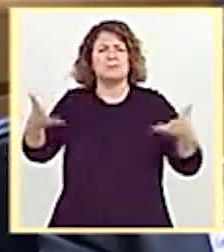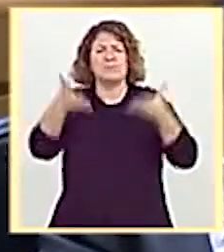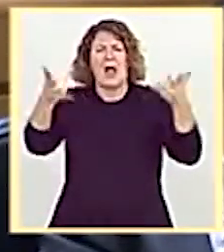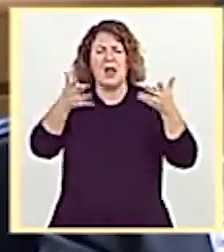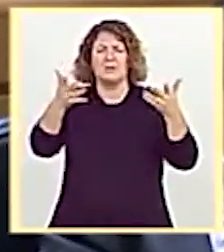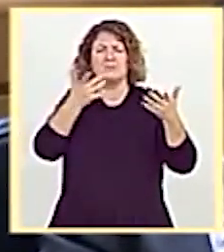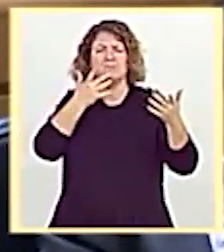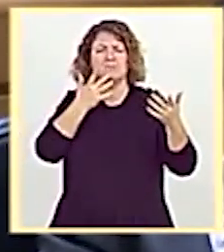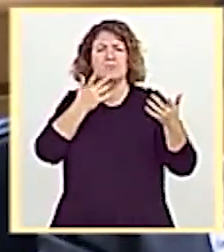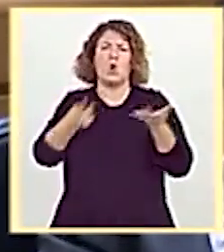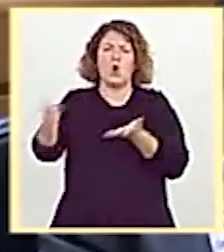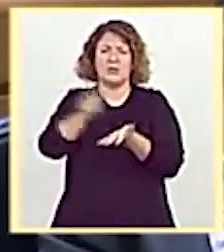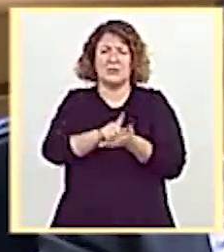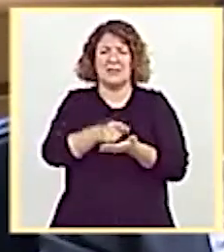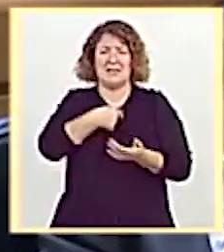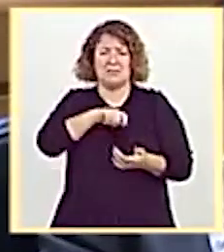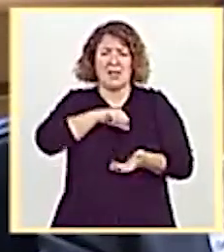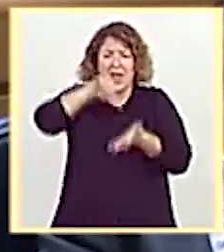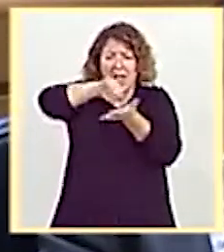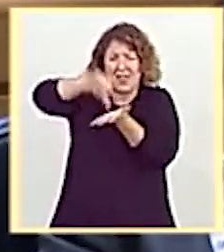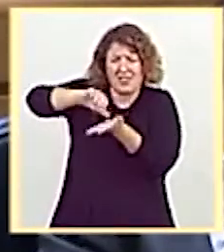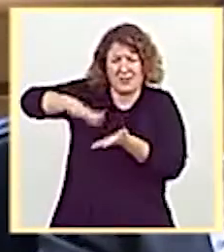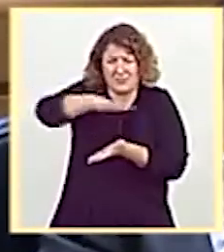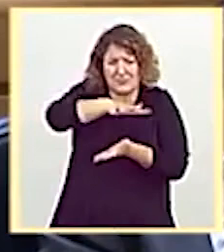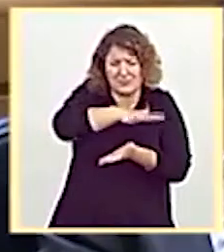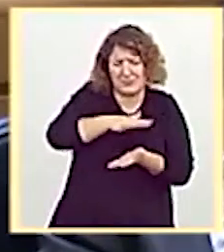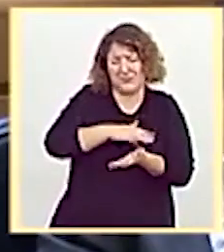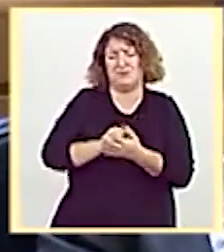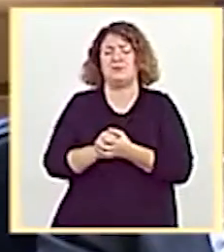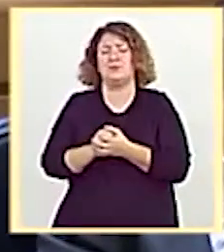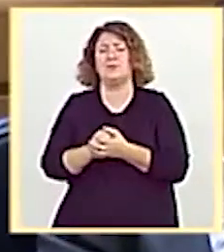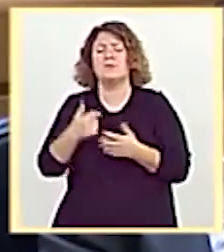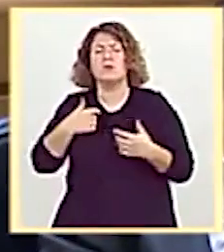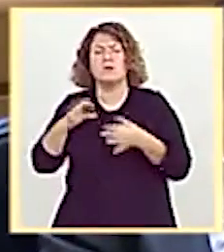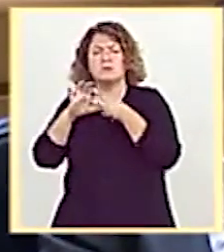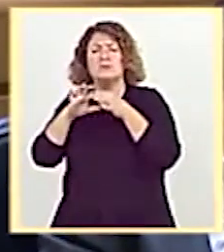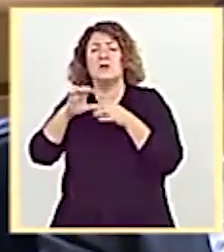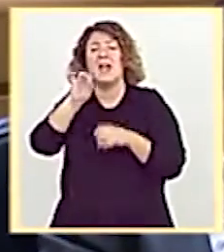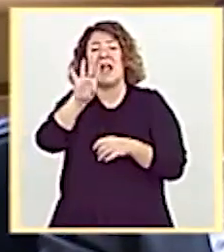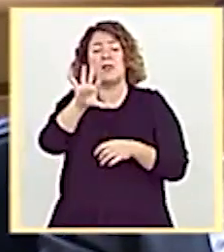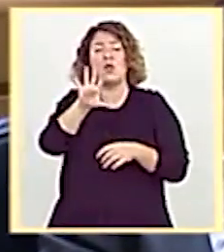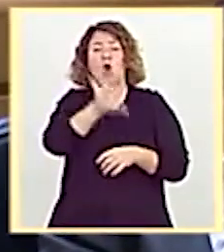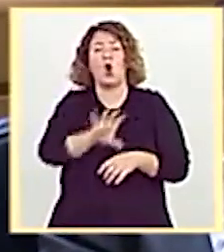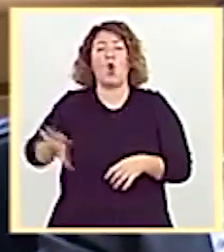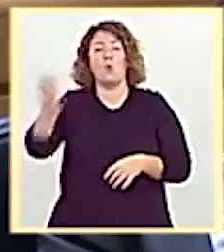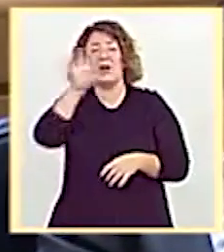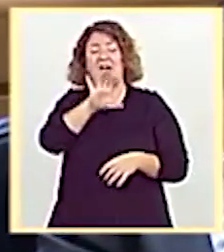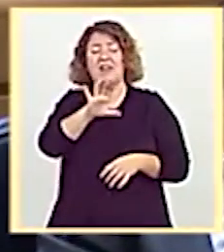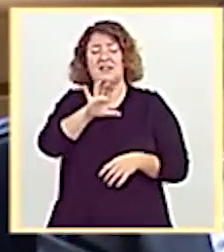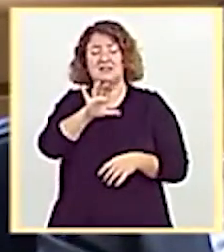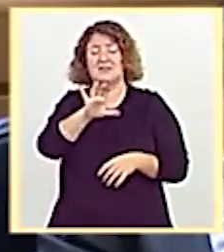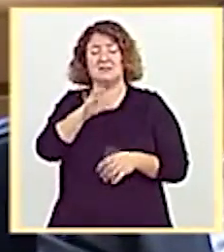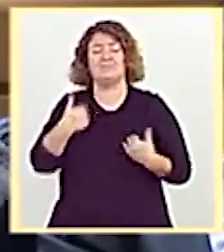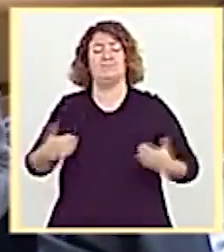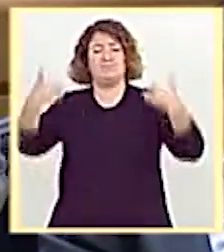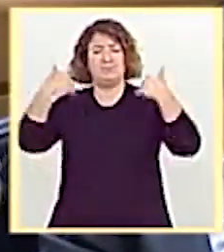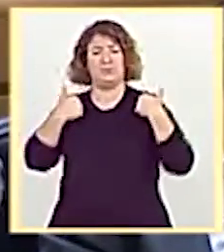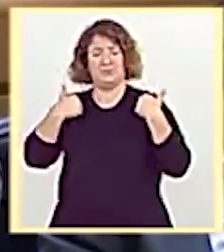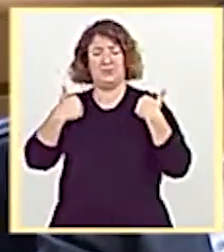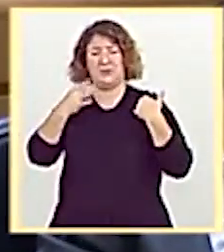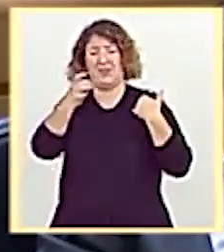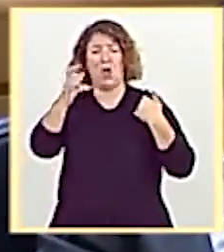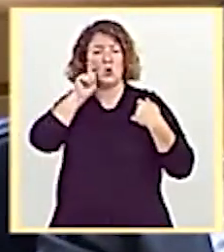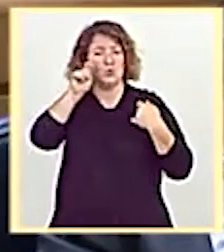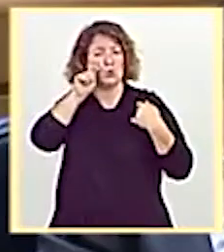proyectos que hemos acordado por unanimidad con los responsables de turismo de 14 comunidades autónomas del régimen general en la